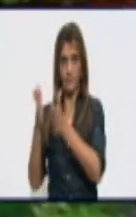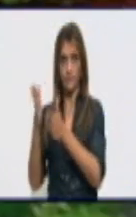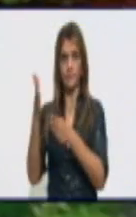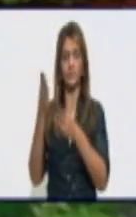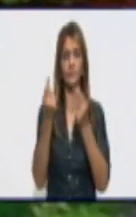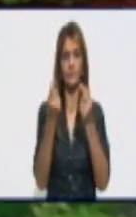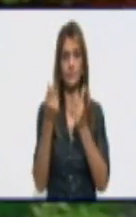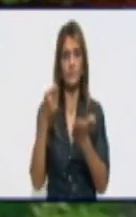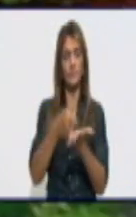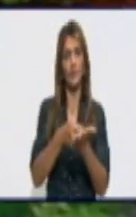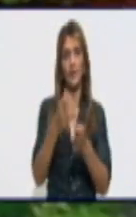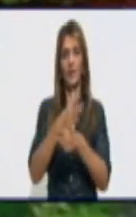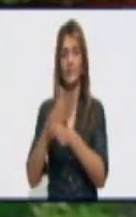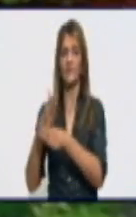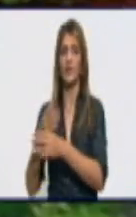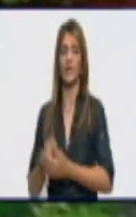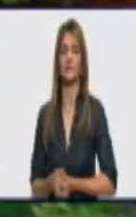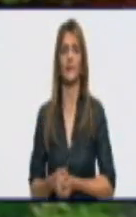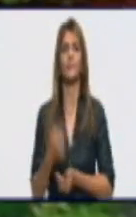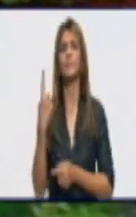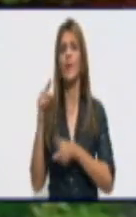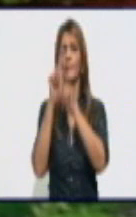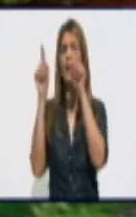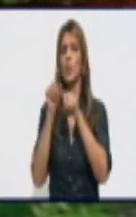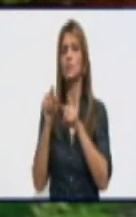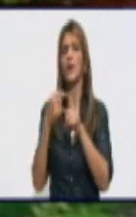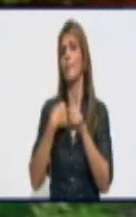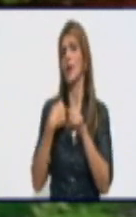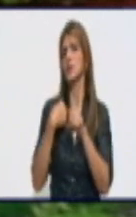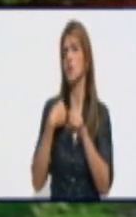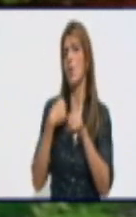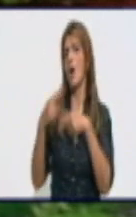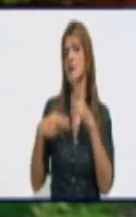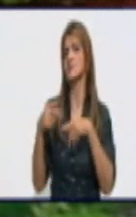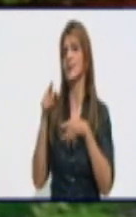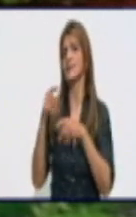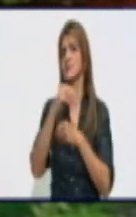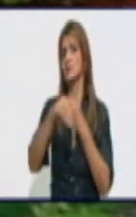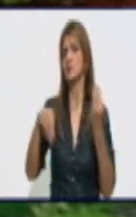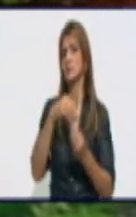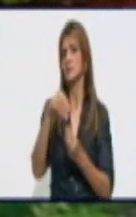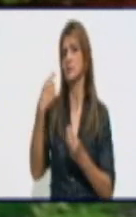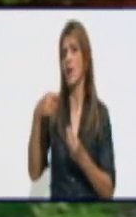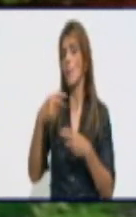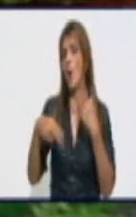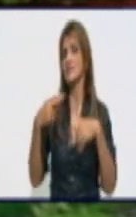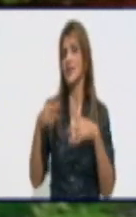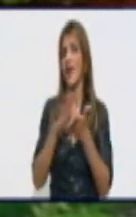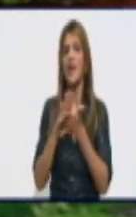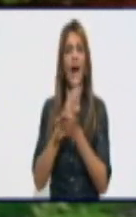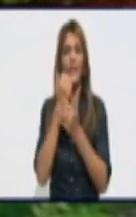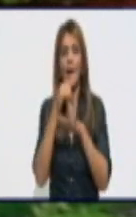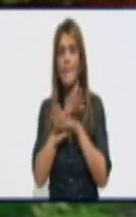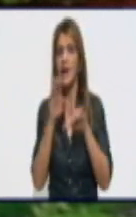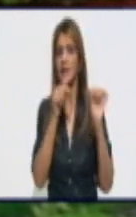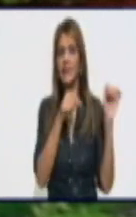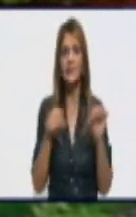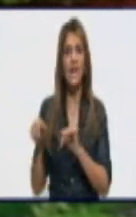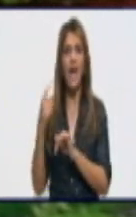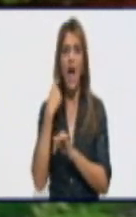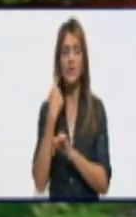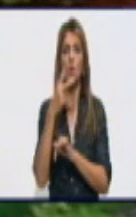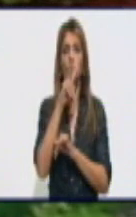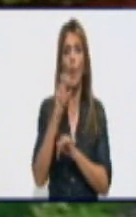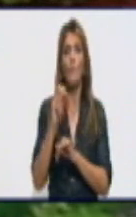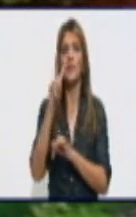Para yo realizar esta modificación, ¿tiene que ser única y exclusivamente en este año 2021? ¿Sólo tengo este año para hacer esa modificación?